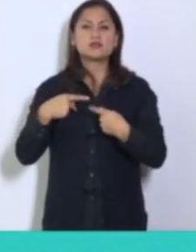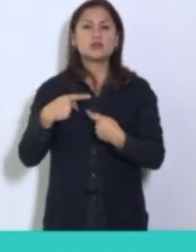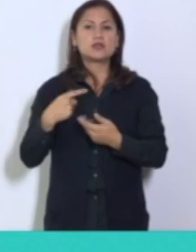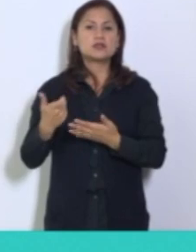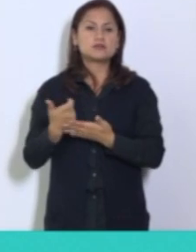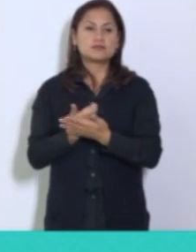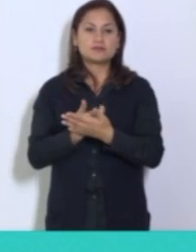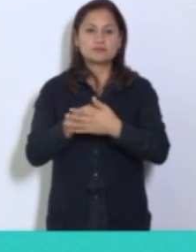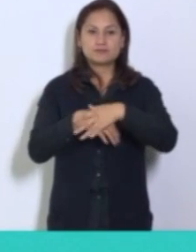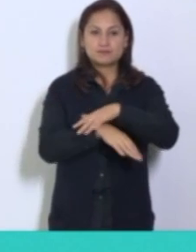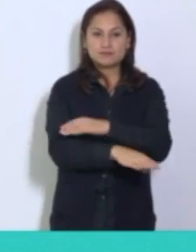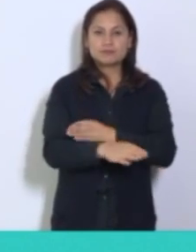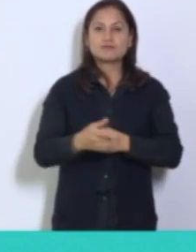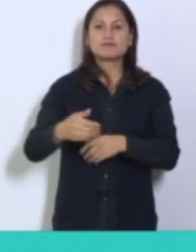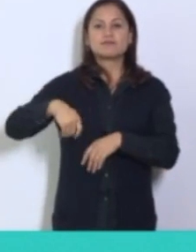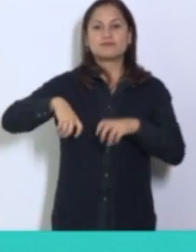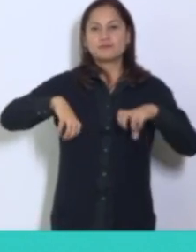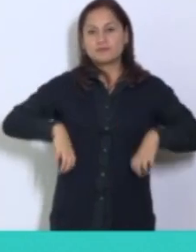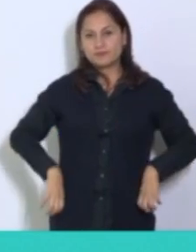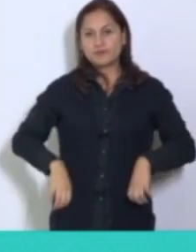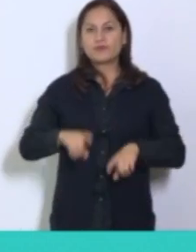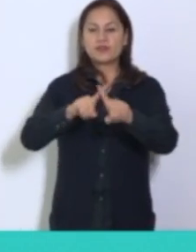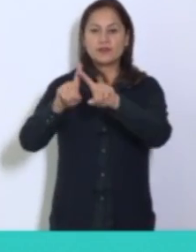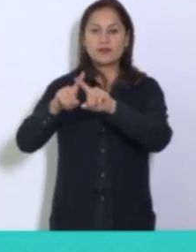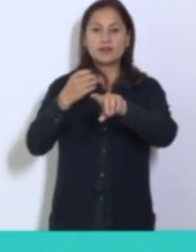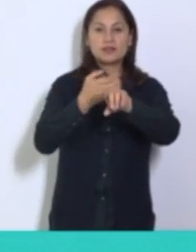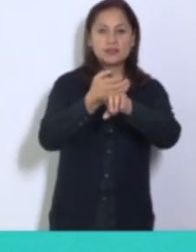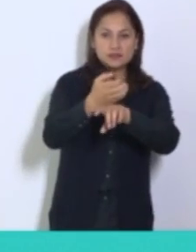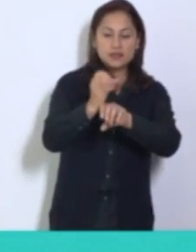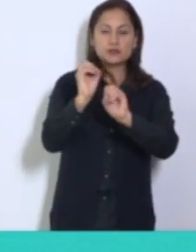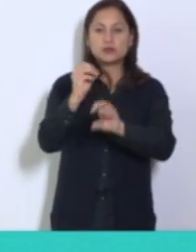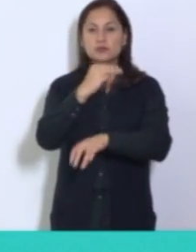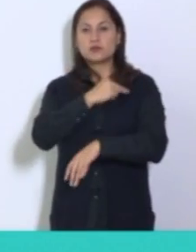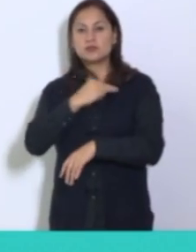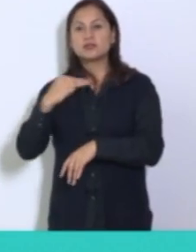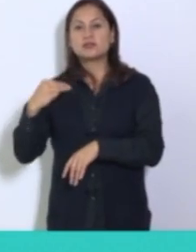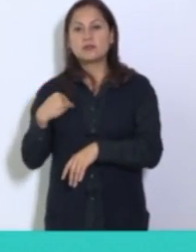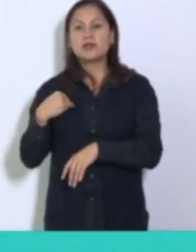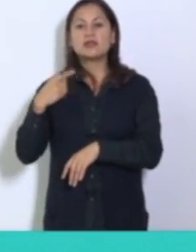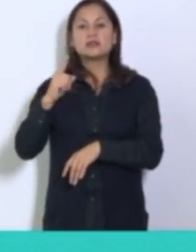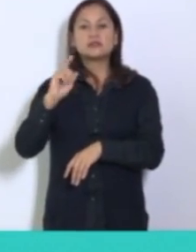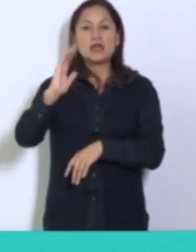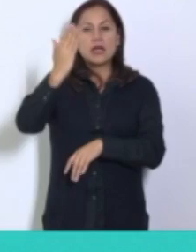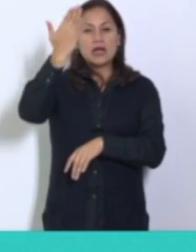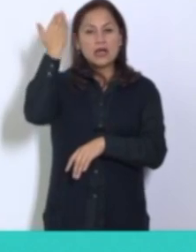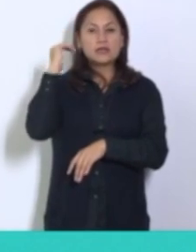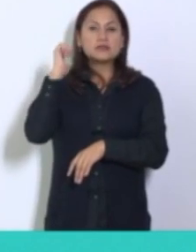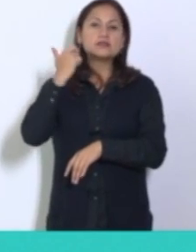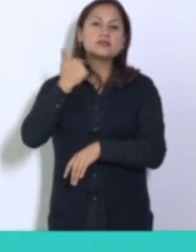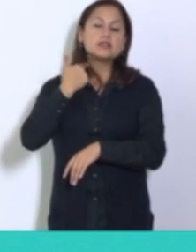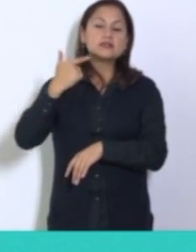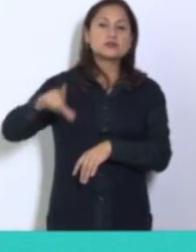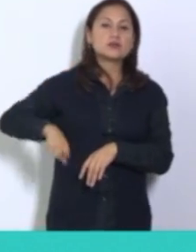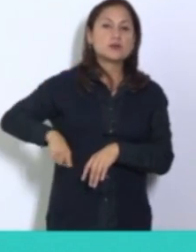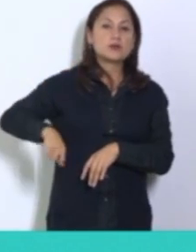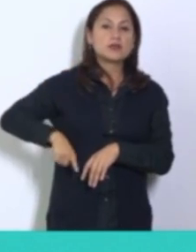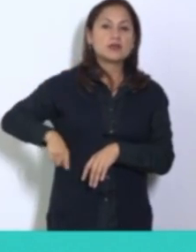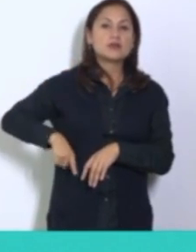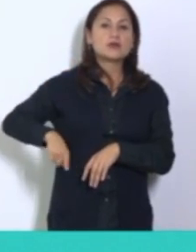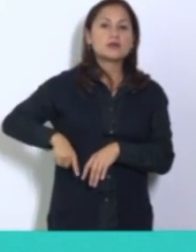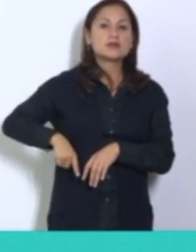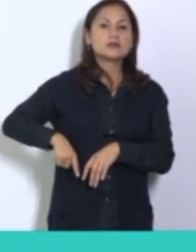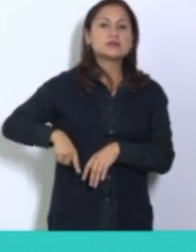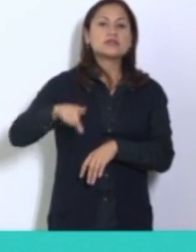investigados a ex servidores públicos estatales y municipales, incluidos ex gobernadores, se relacionan con los vacíos de